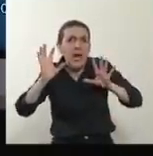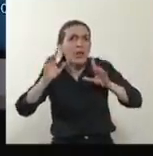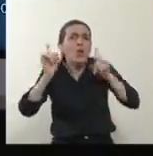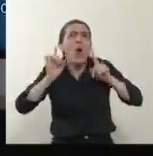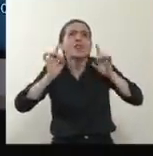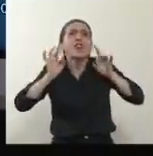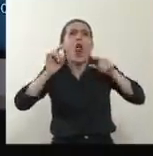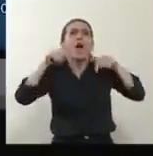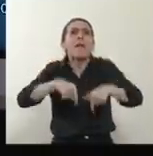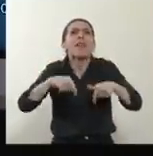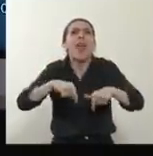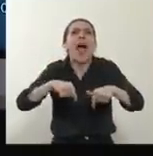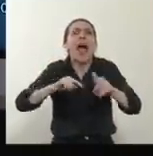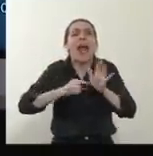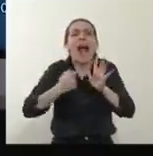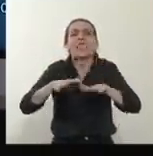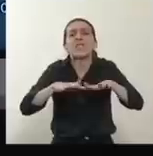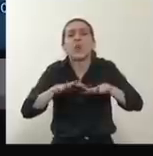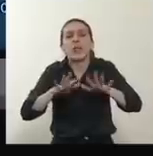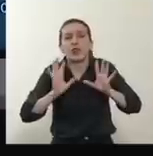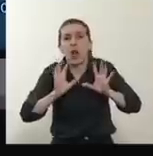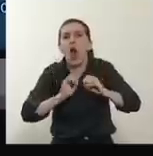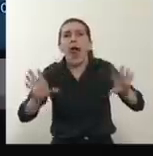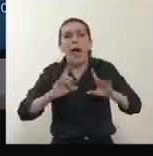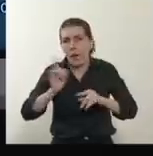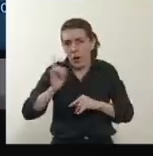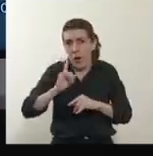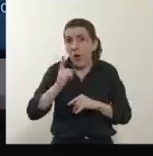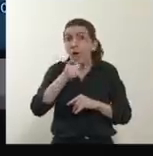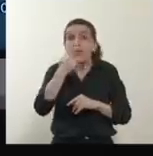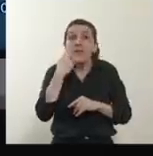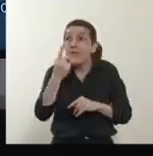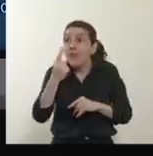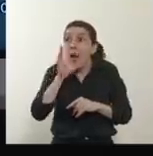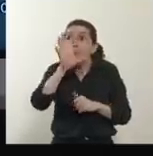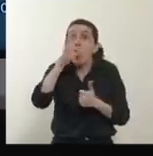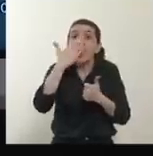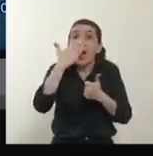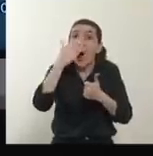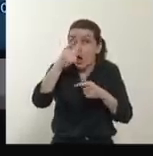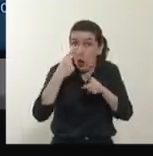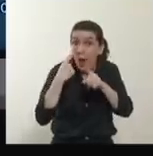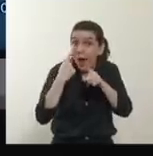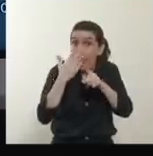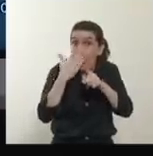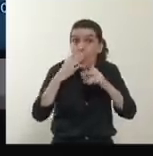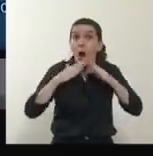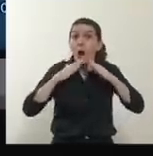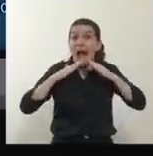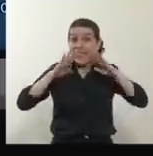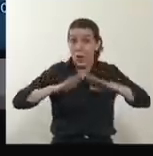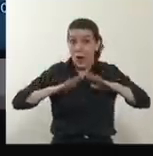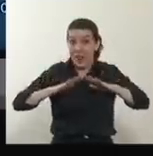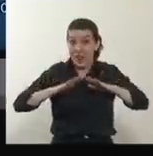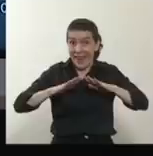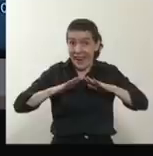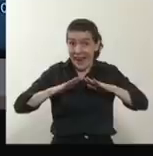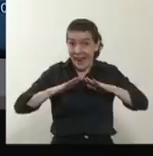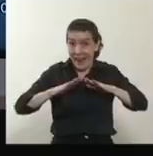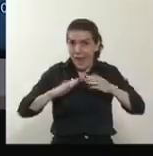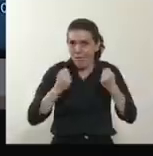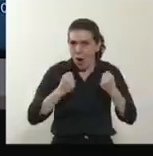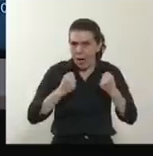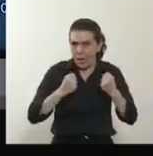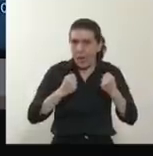ocurre acá. Miren lo que pasa en Córdoba. Miren lo que pasó en Córdoba mientras hubo cuarentena. Y miren lo que